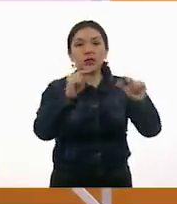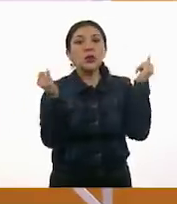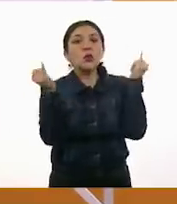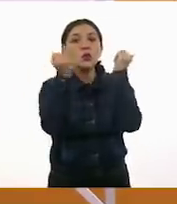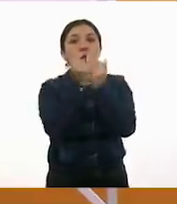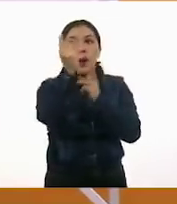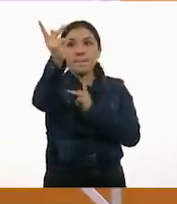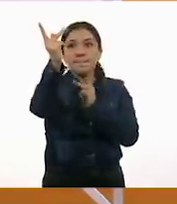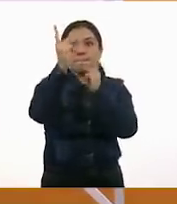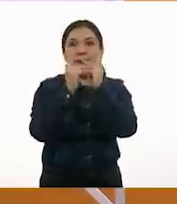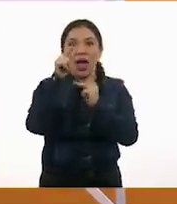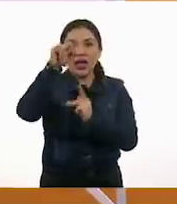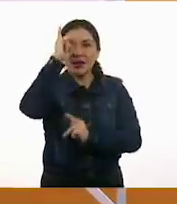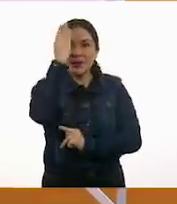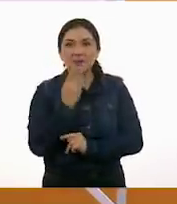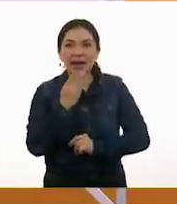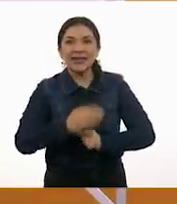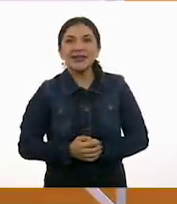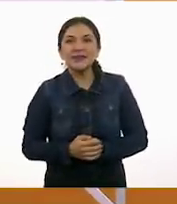que sugiere.